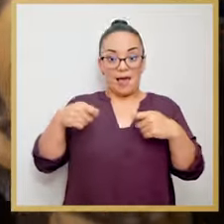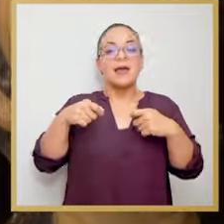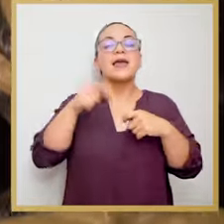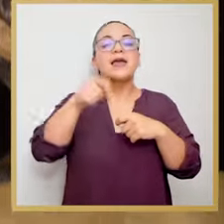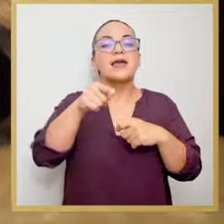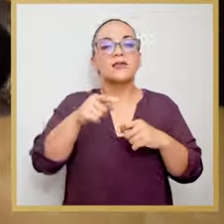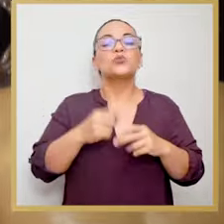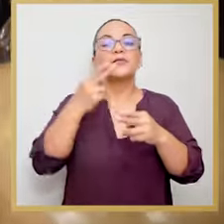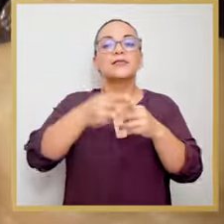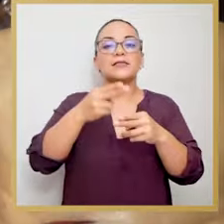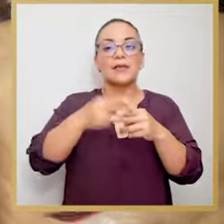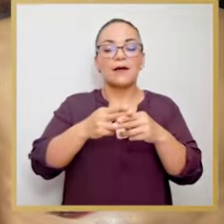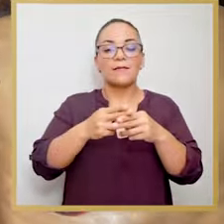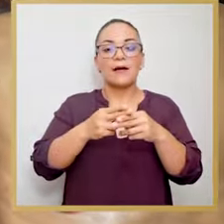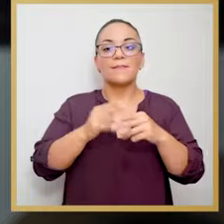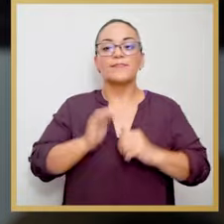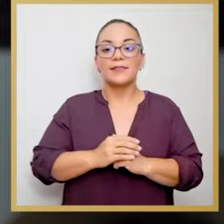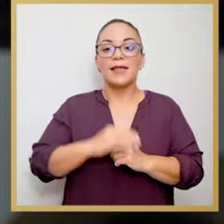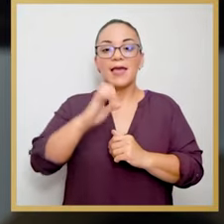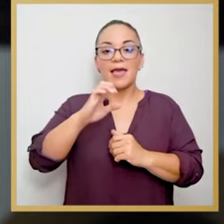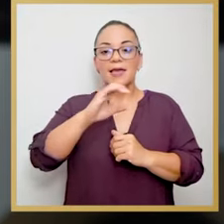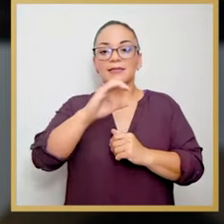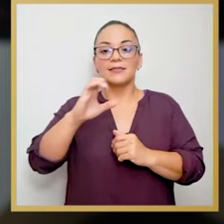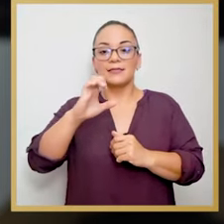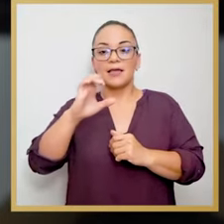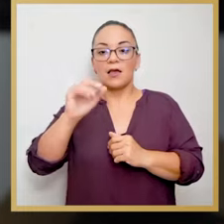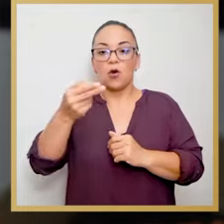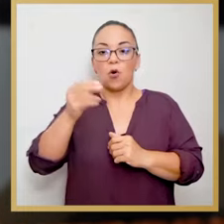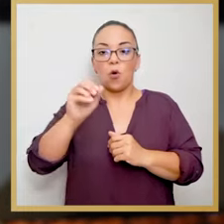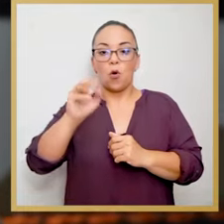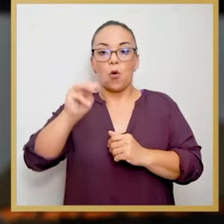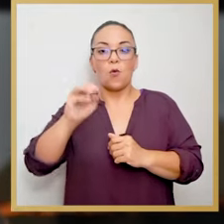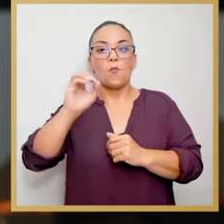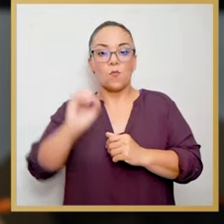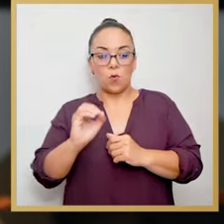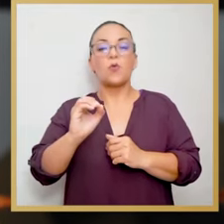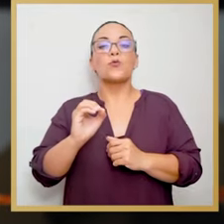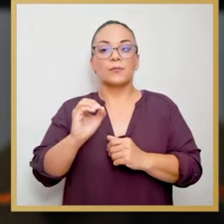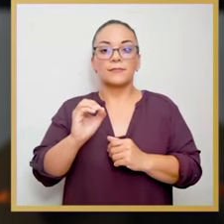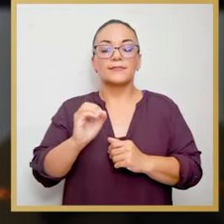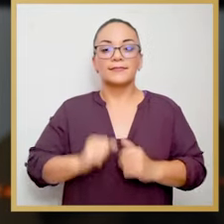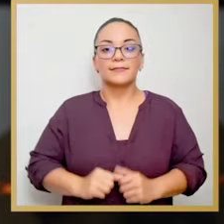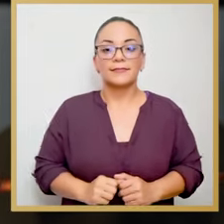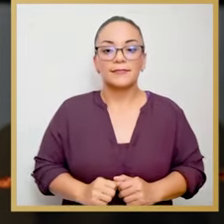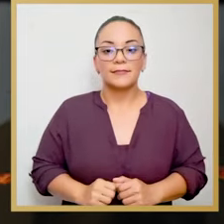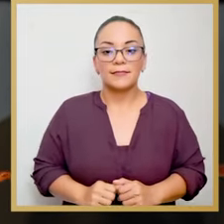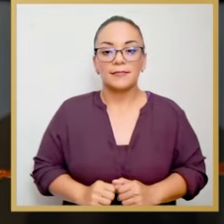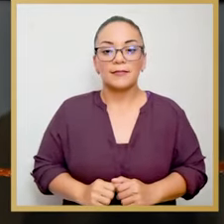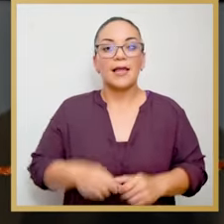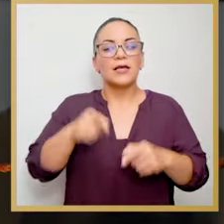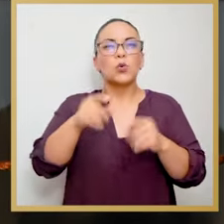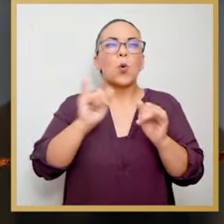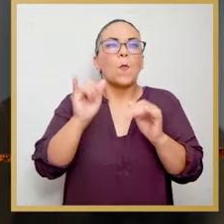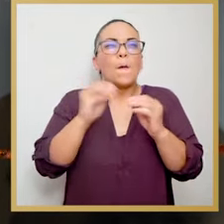ciertos detalles, se le llama también Echéubo. ¿Verdad? Y es, literalmente, una representación más sangrienta.